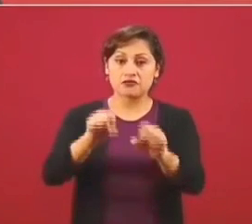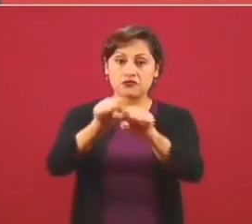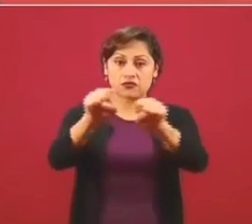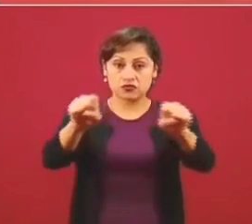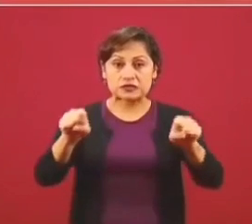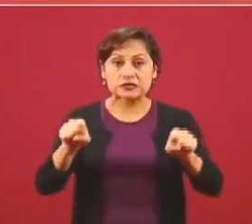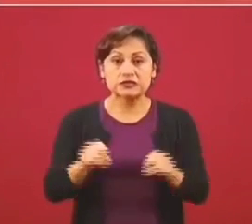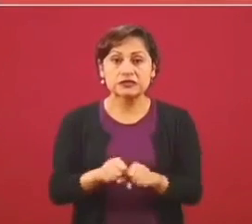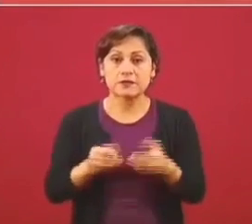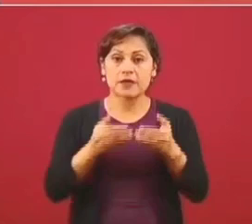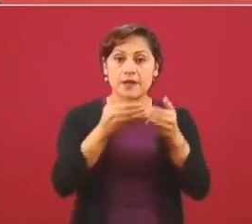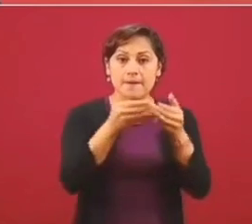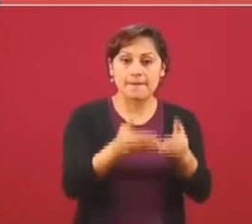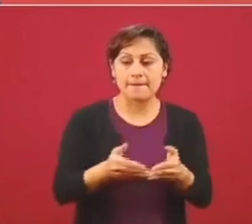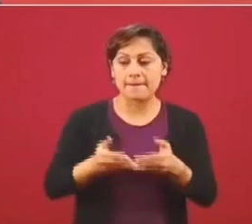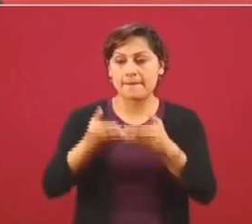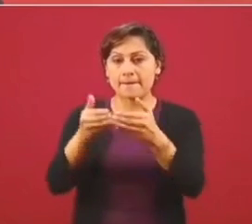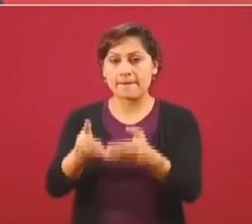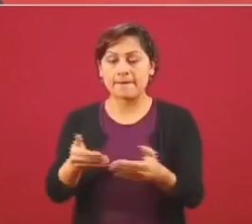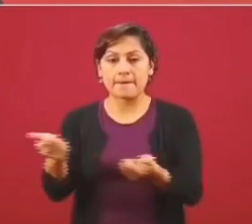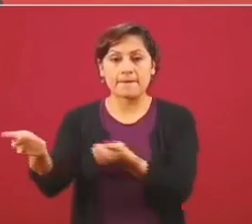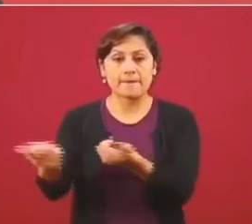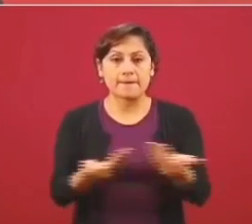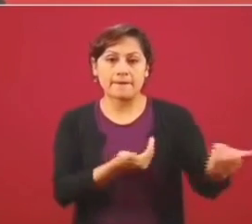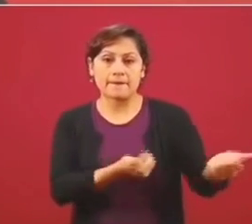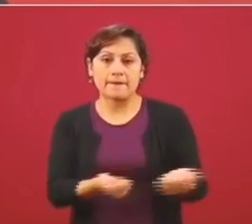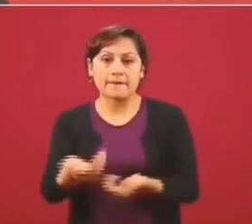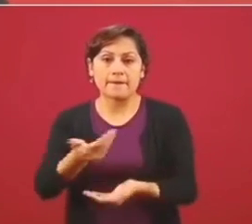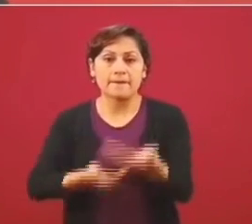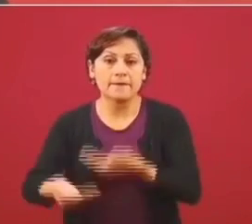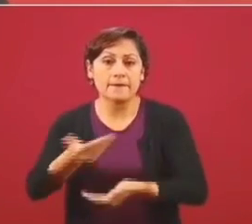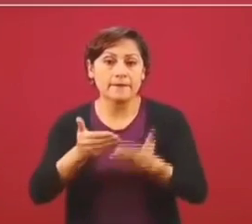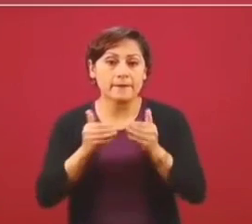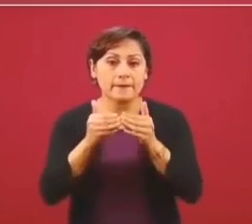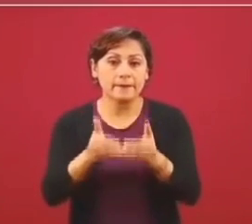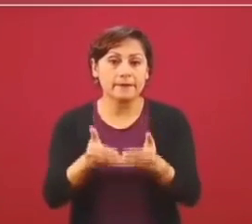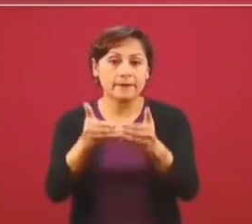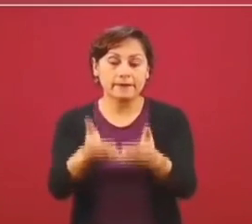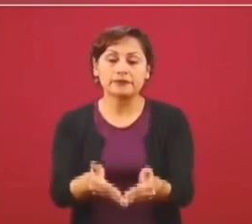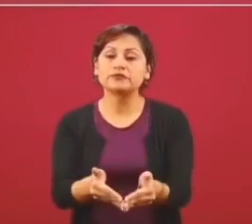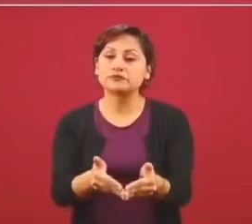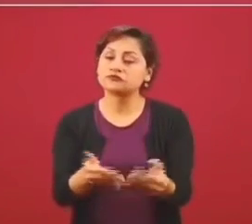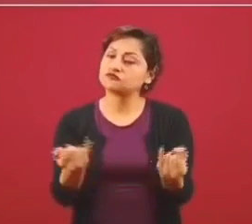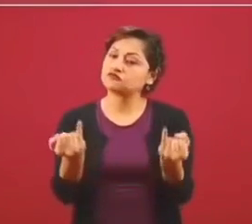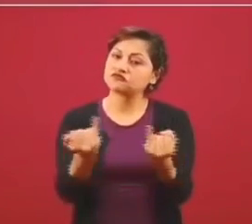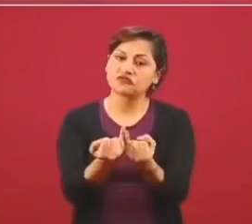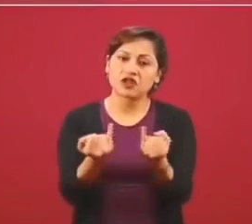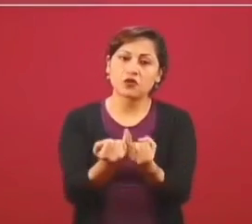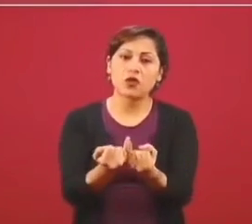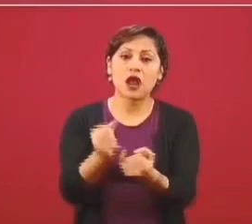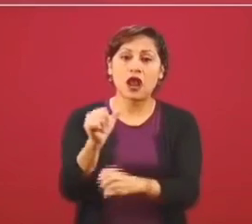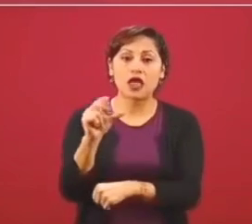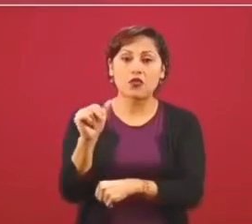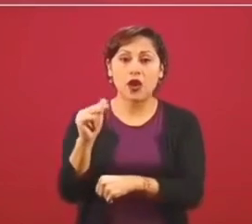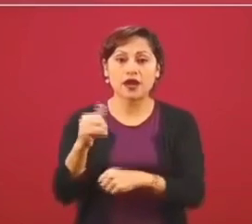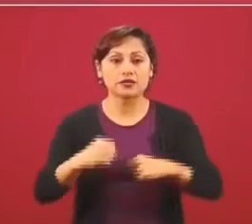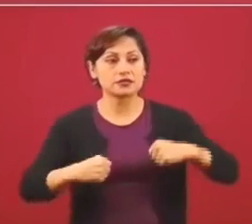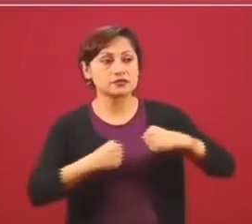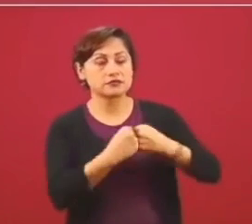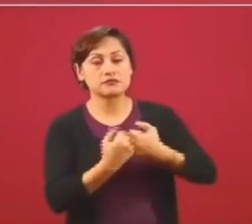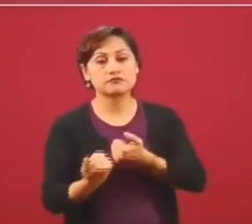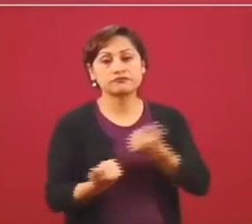lo estamos haciendo en aduanas, va a ser el mismo tratamiento,